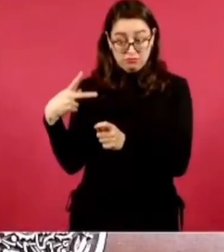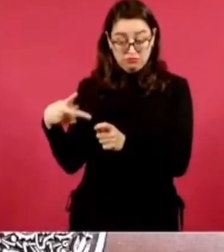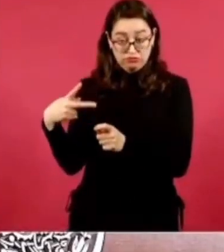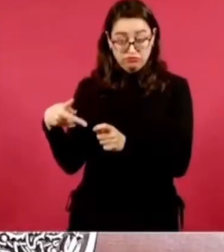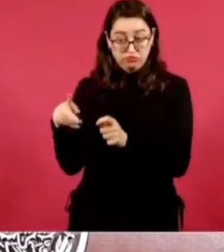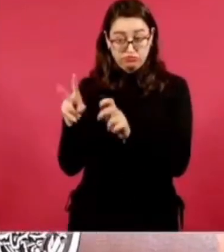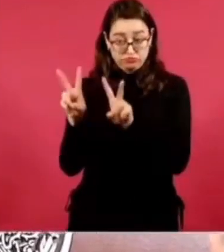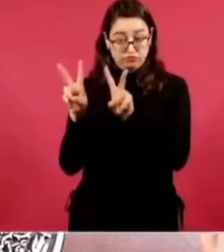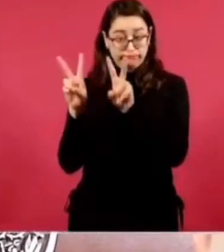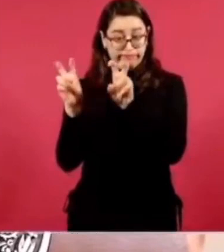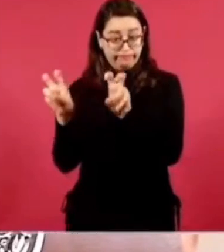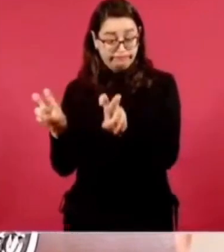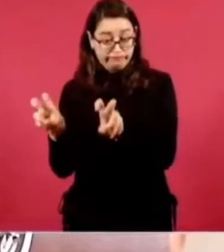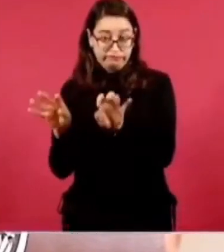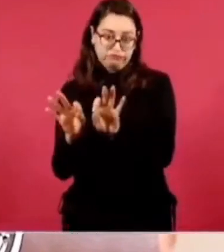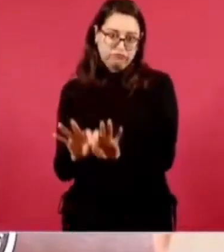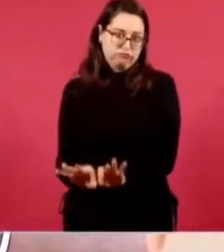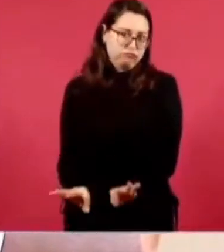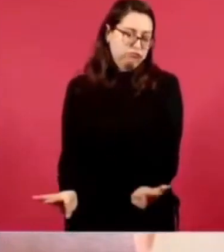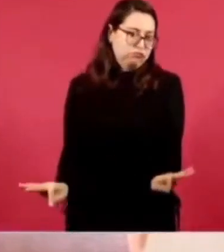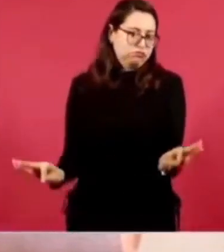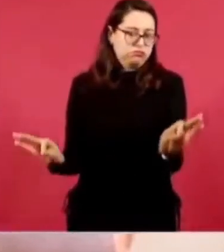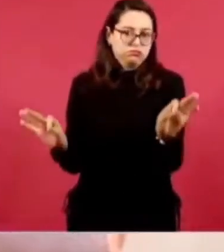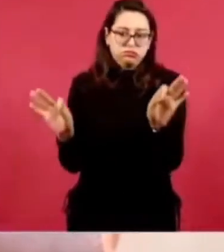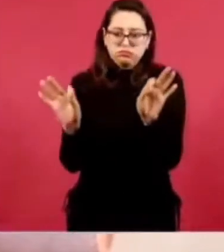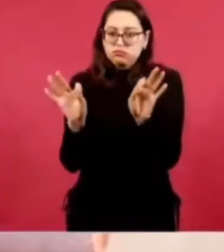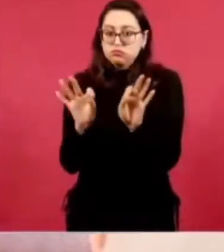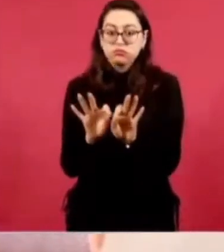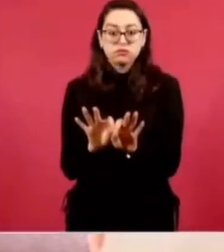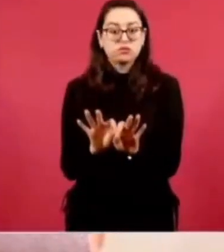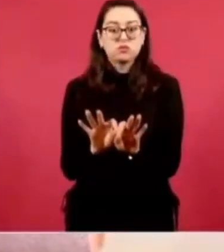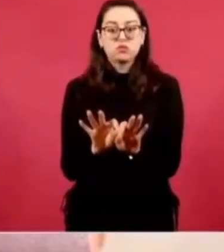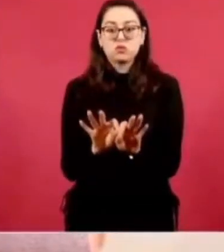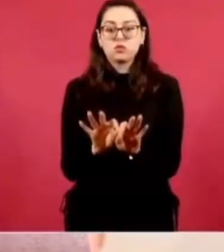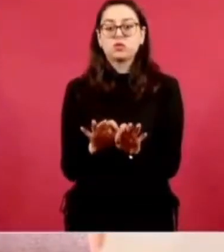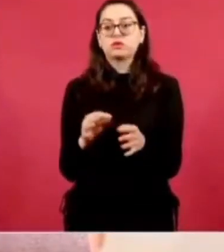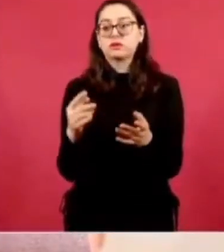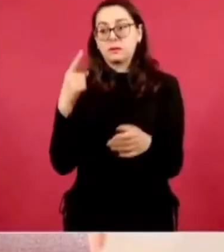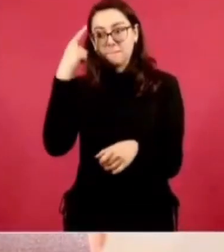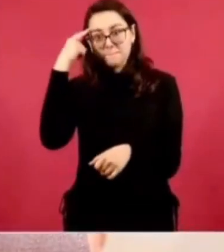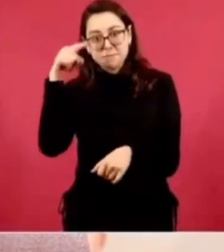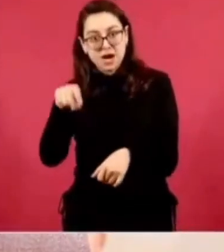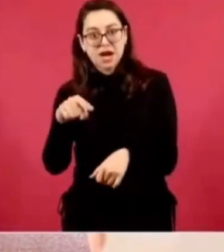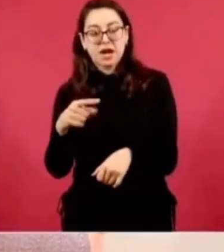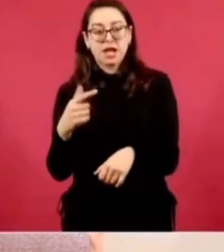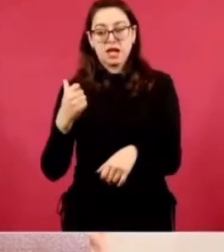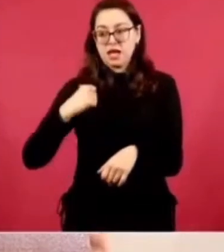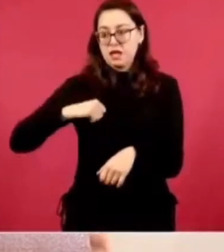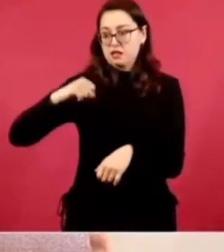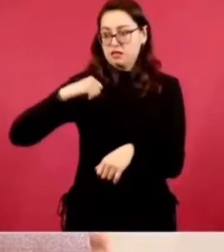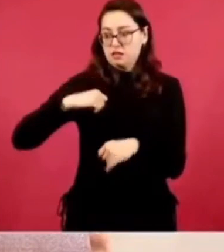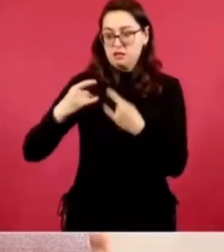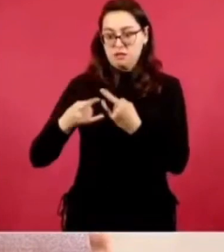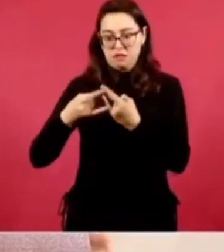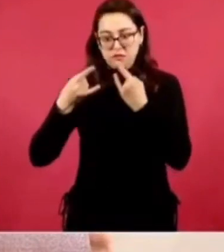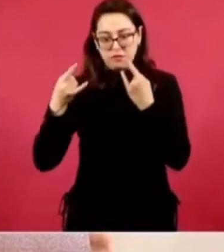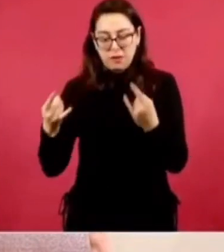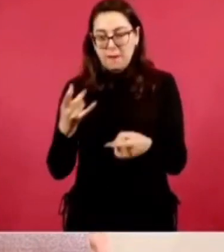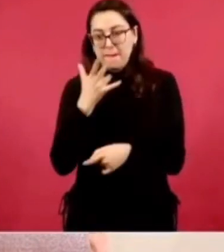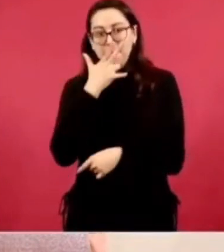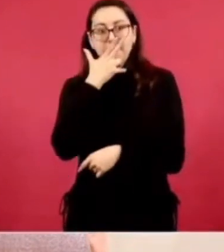importantes, trascendentes de rescate de nuestra memoria y